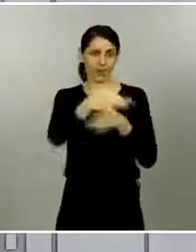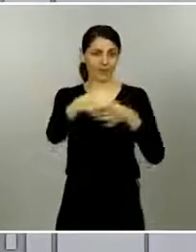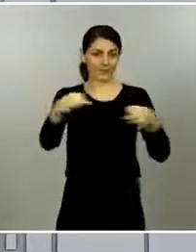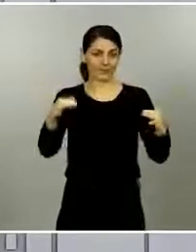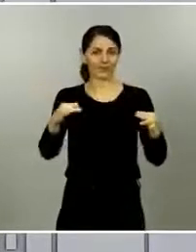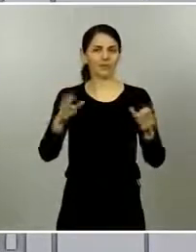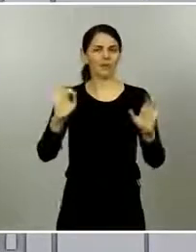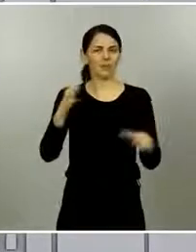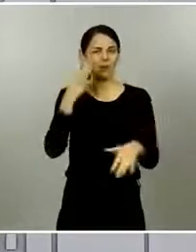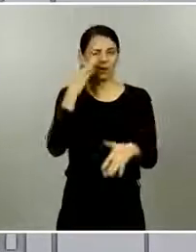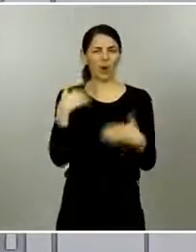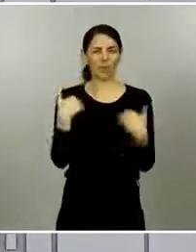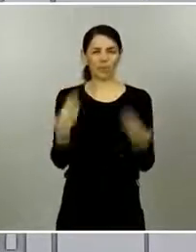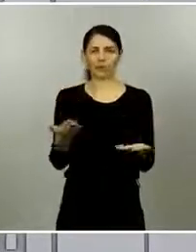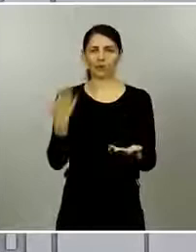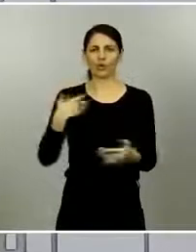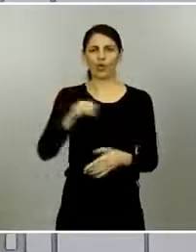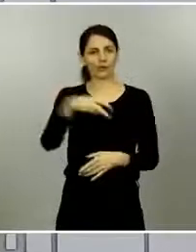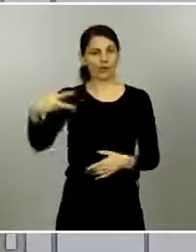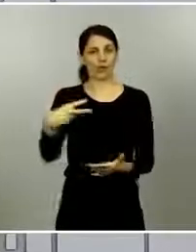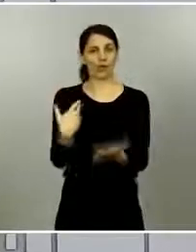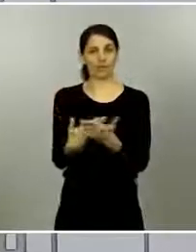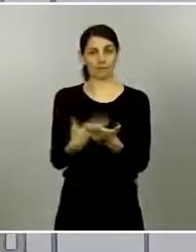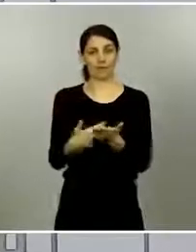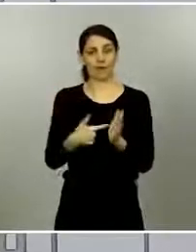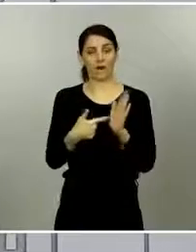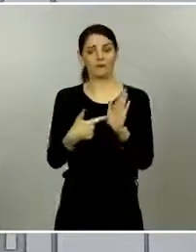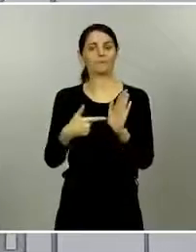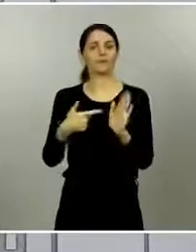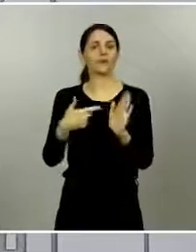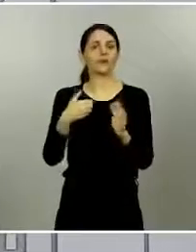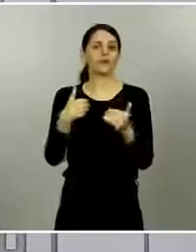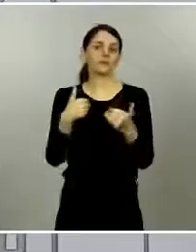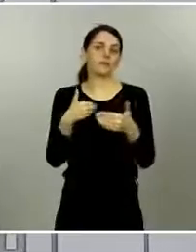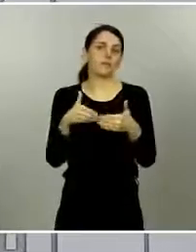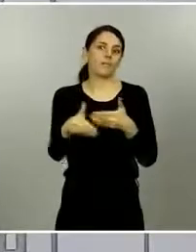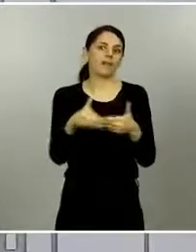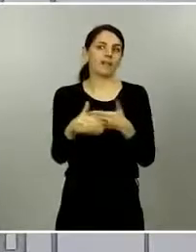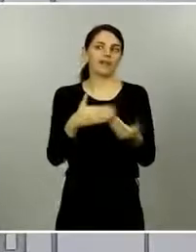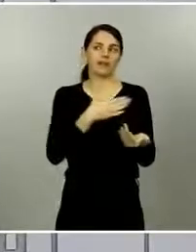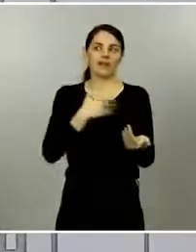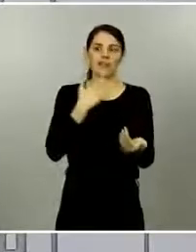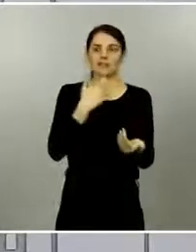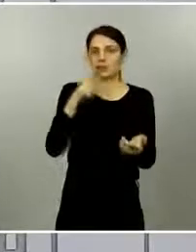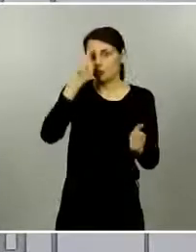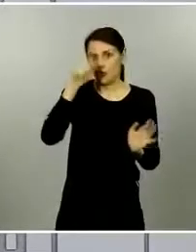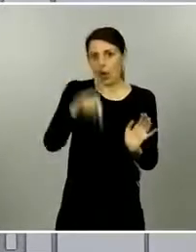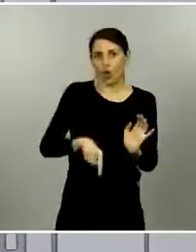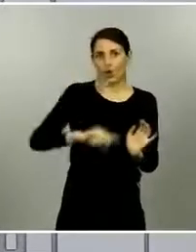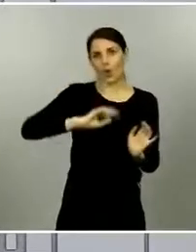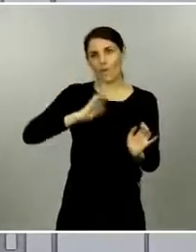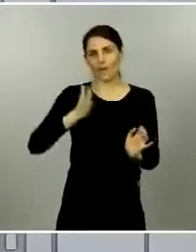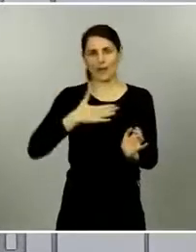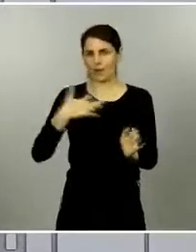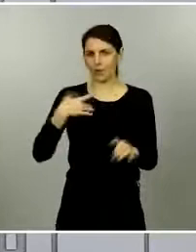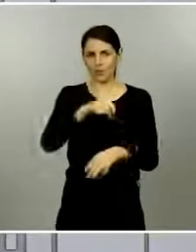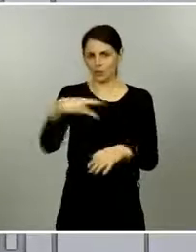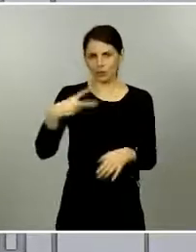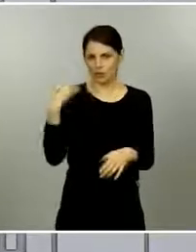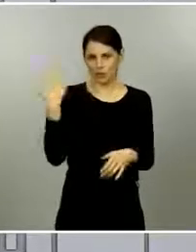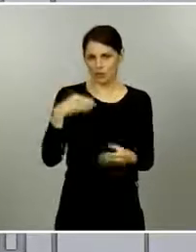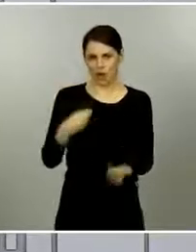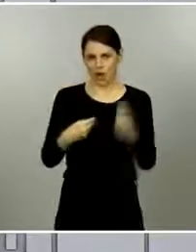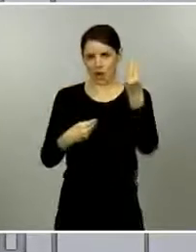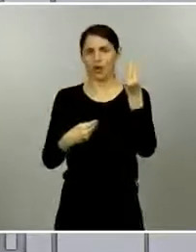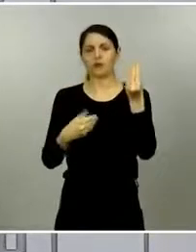pero yo creo que en breve tendremos esos resultados y en breve hay decir en muy breve no sé si será hoy o mañana pero bueno es muy